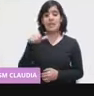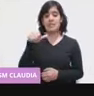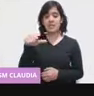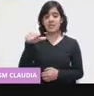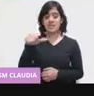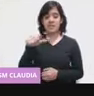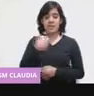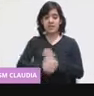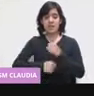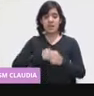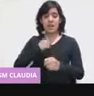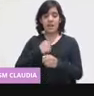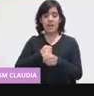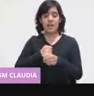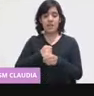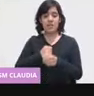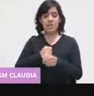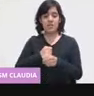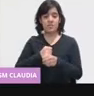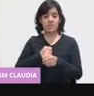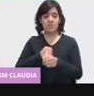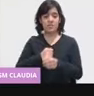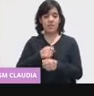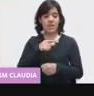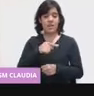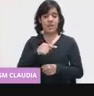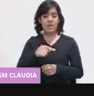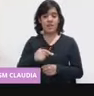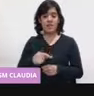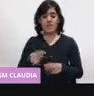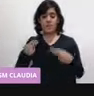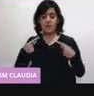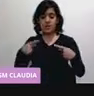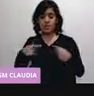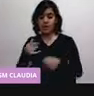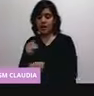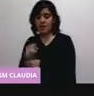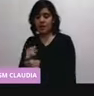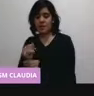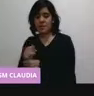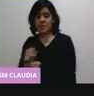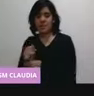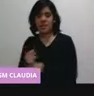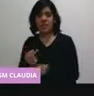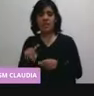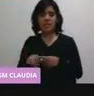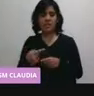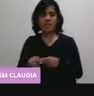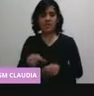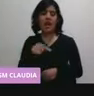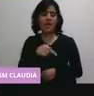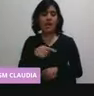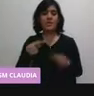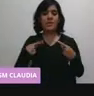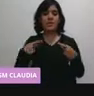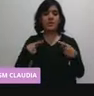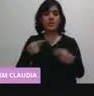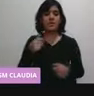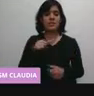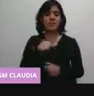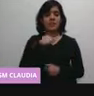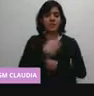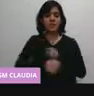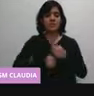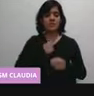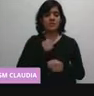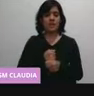el uso de la vacuna, el estudio se hizo a partir de los 17 años. No quiere decir que no se